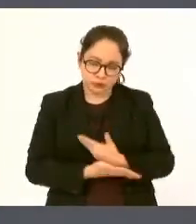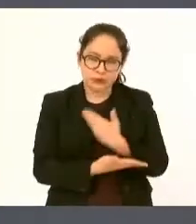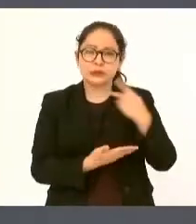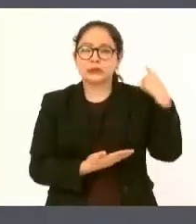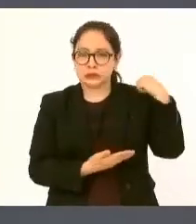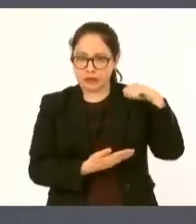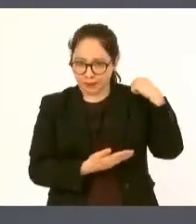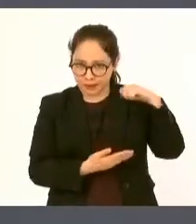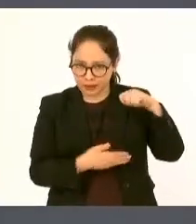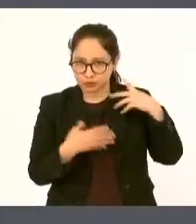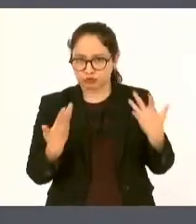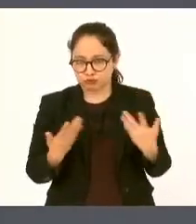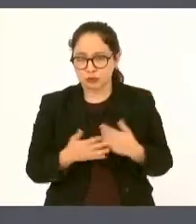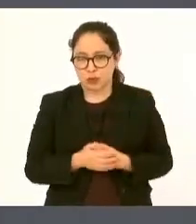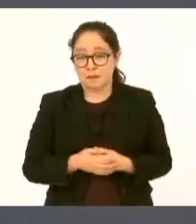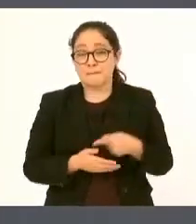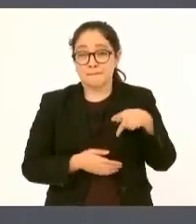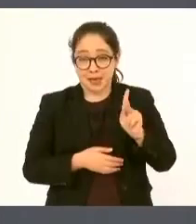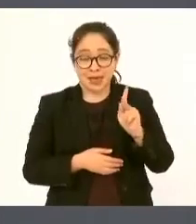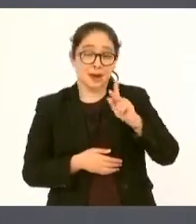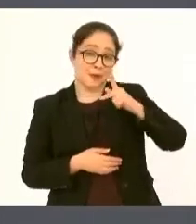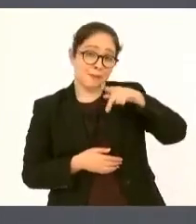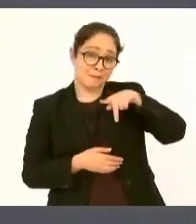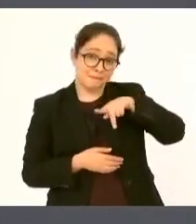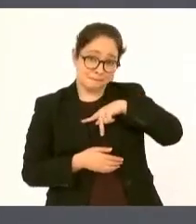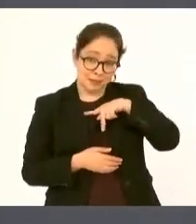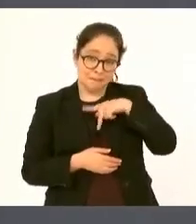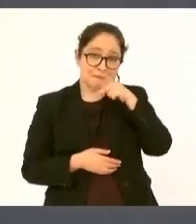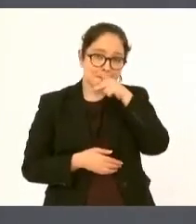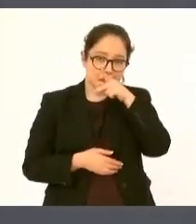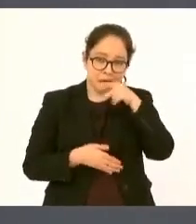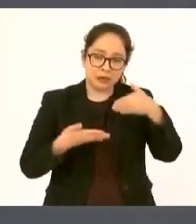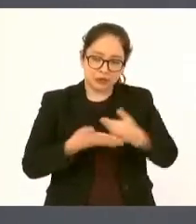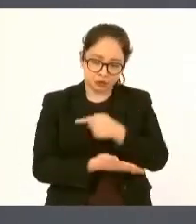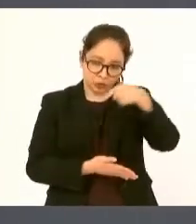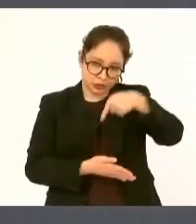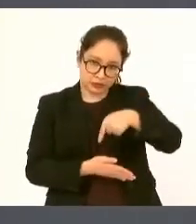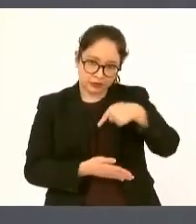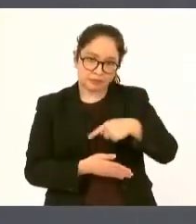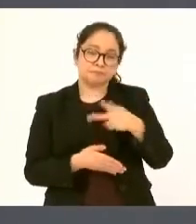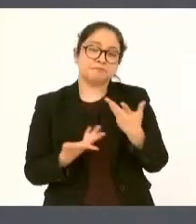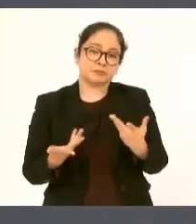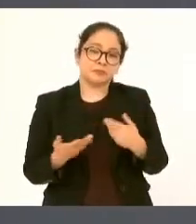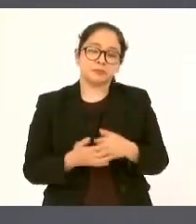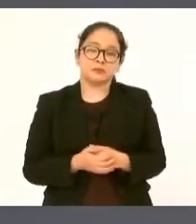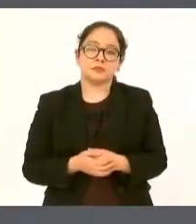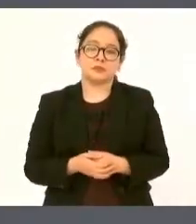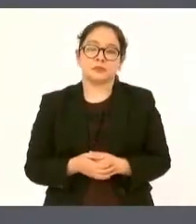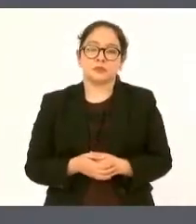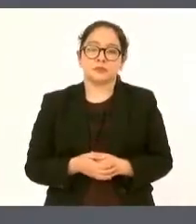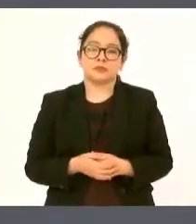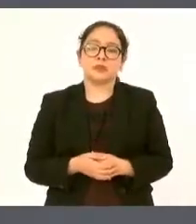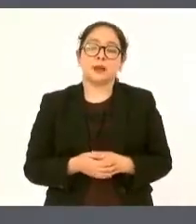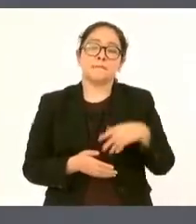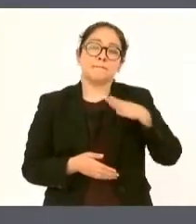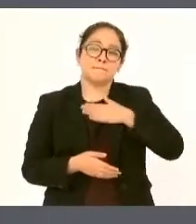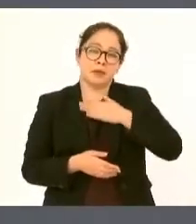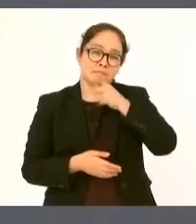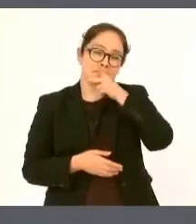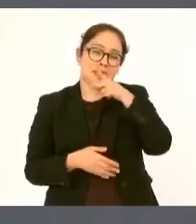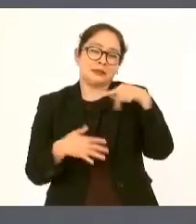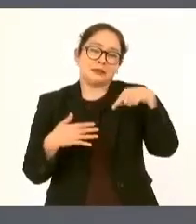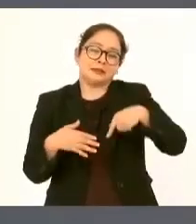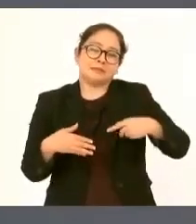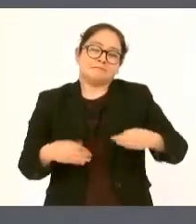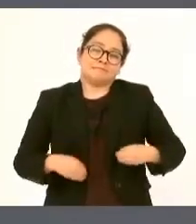padre de la cuenca del Papaloapan yo soy hijo de padre veracruzano